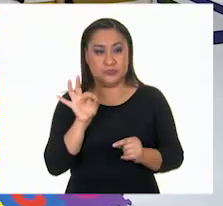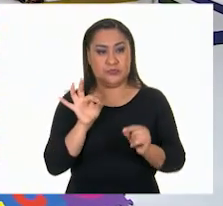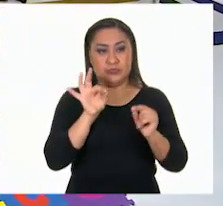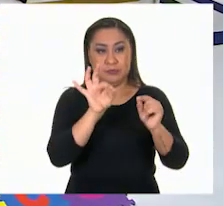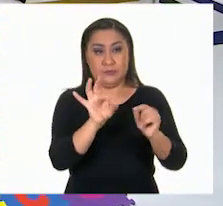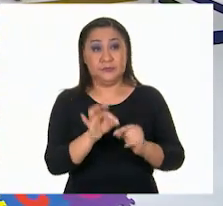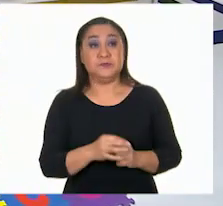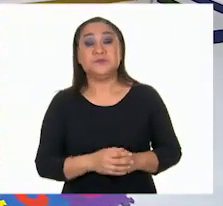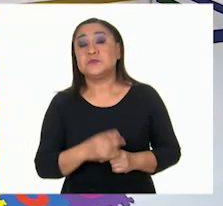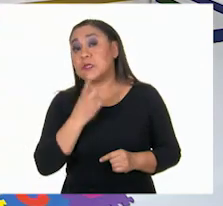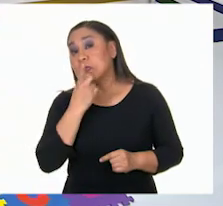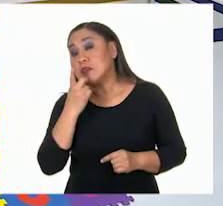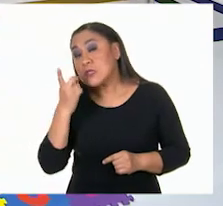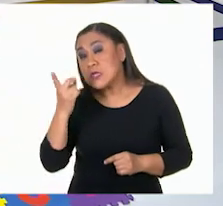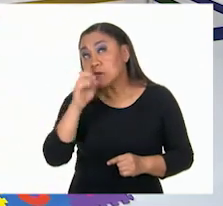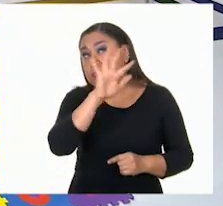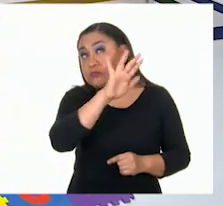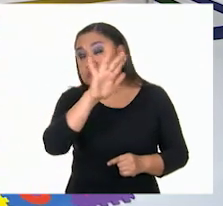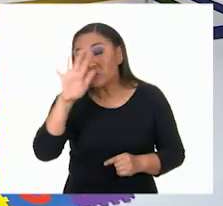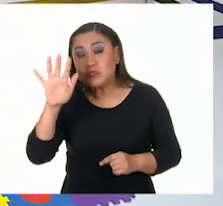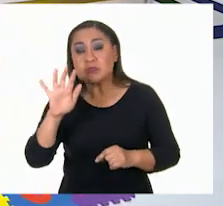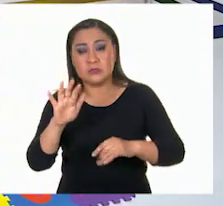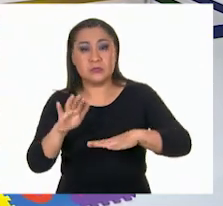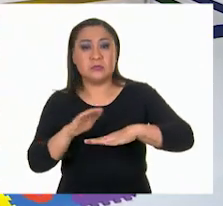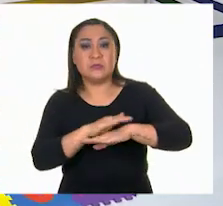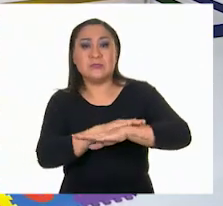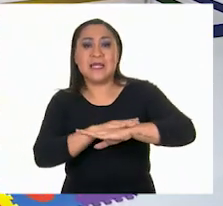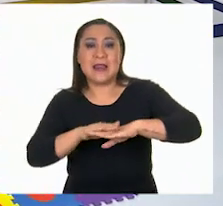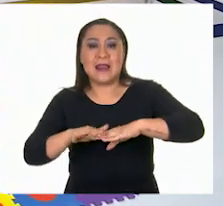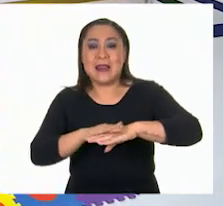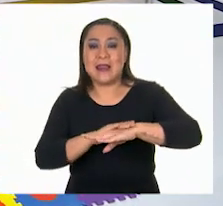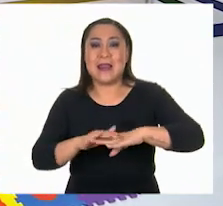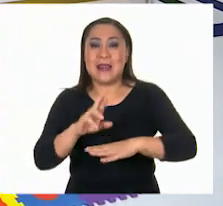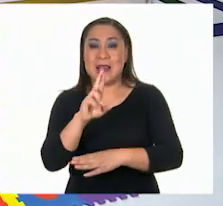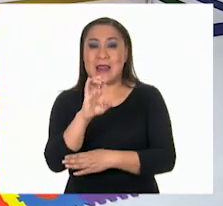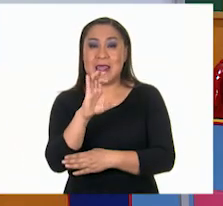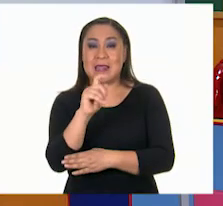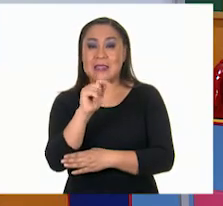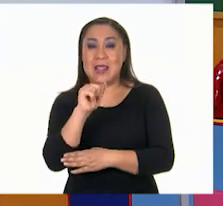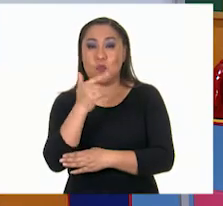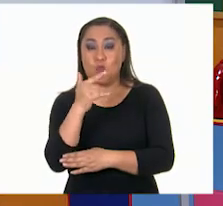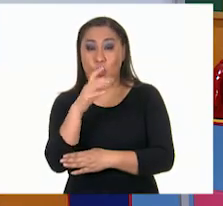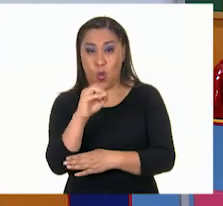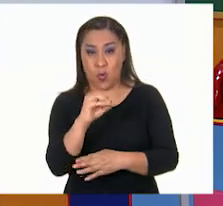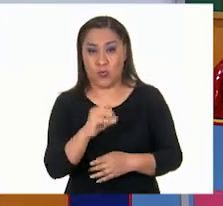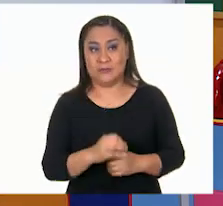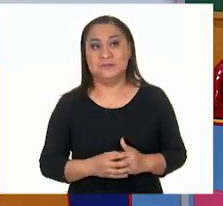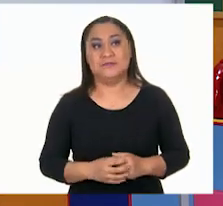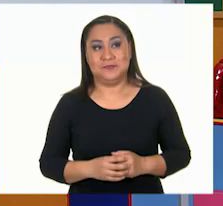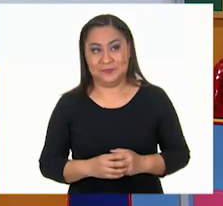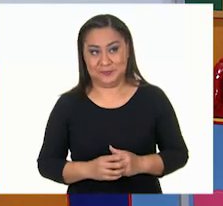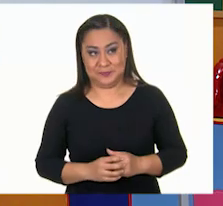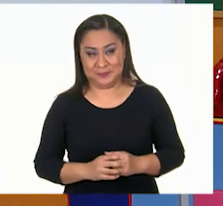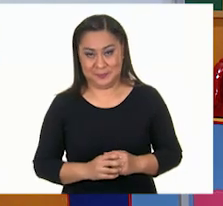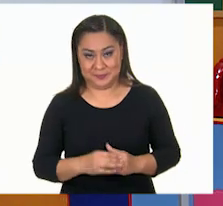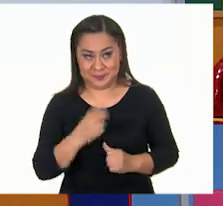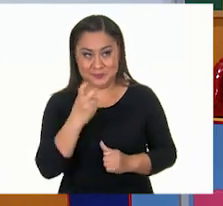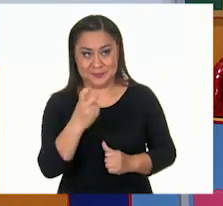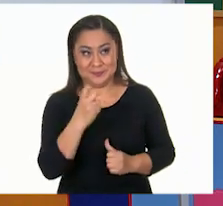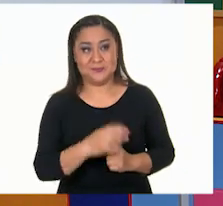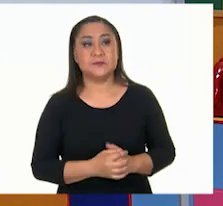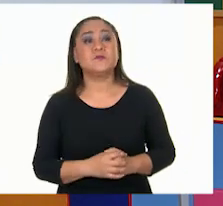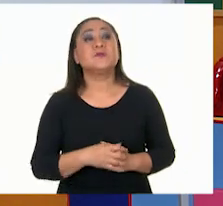Dice... Figura geométrica de la base es un... Rectángulo. Vamos a ponerlo aquí. Es un rectángulo. Muy bien.